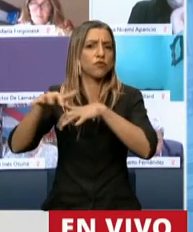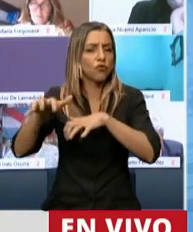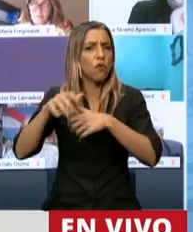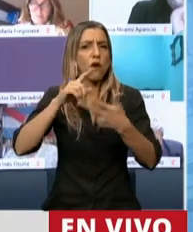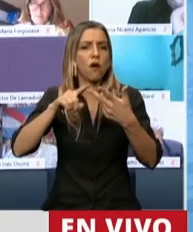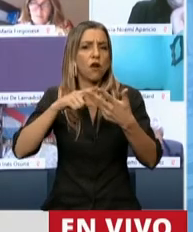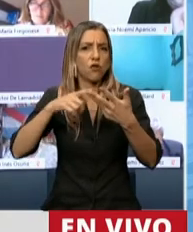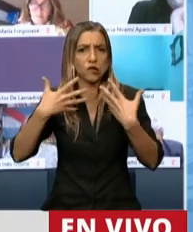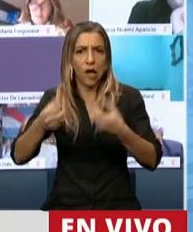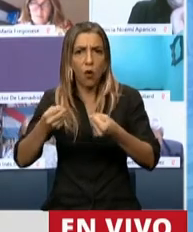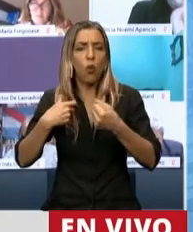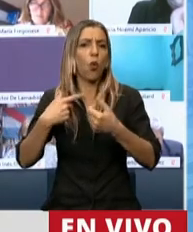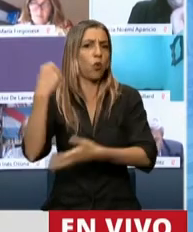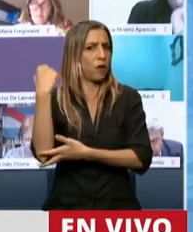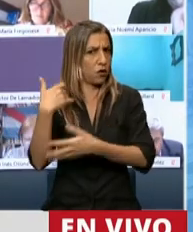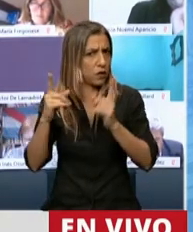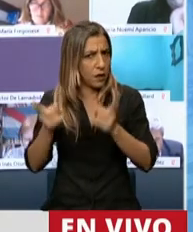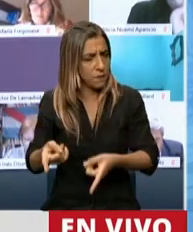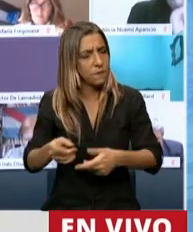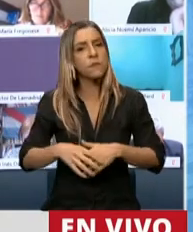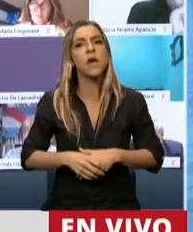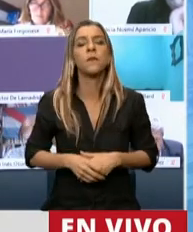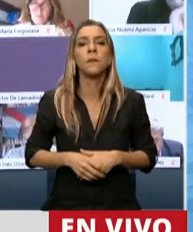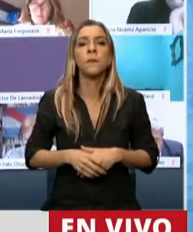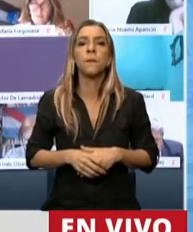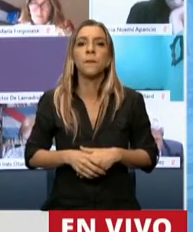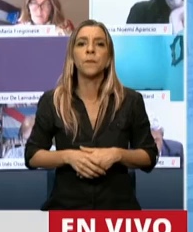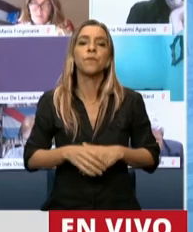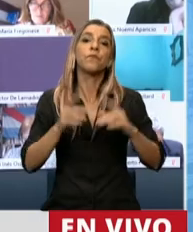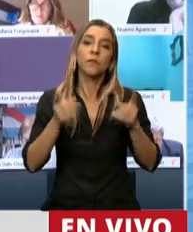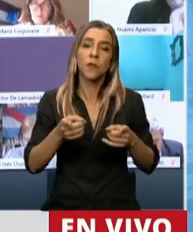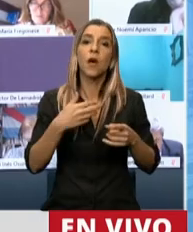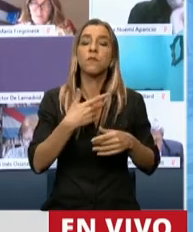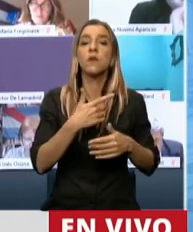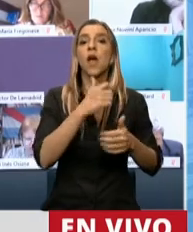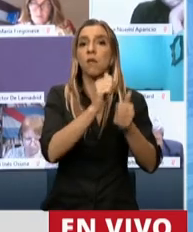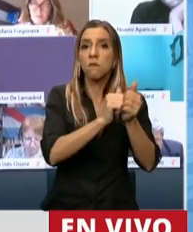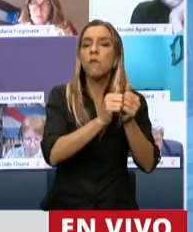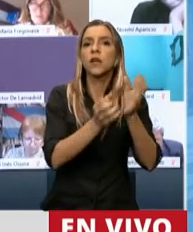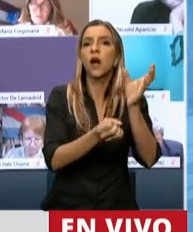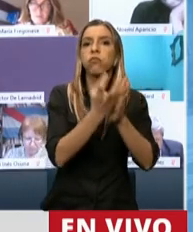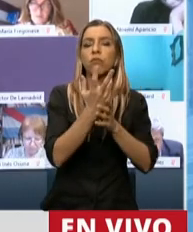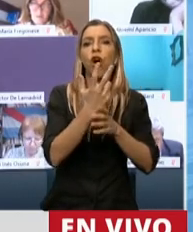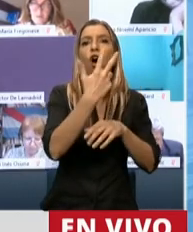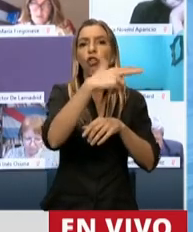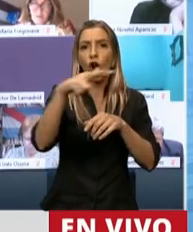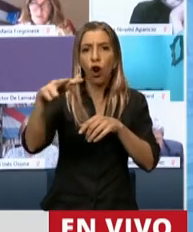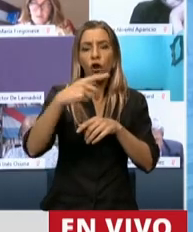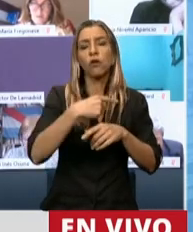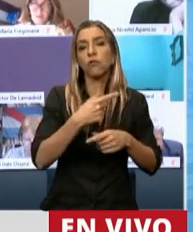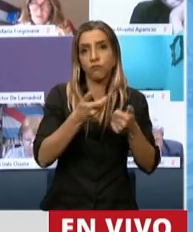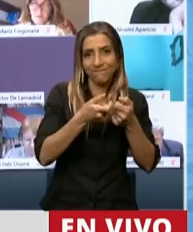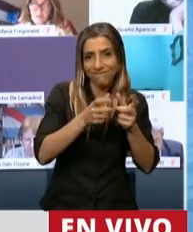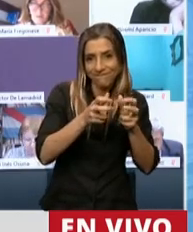financiero. También la fabricación y servicio de drones. En la actualidad, ese clúster